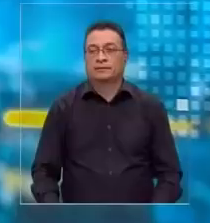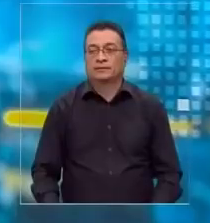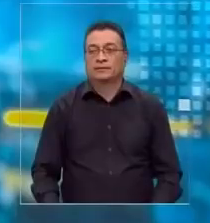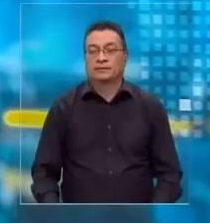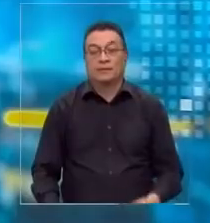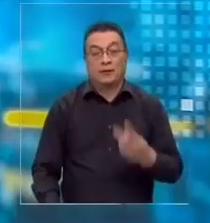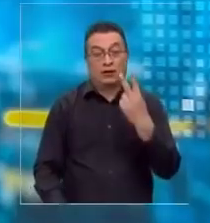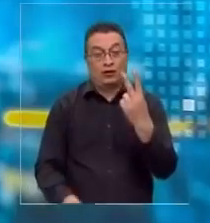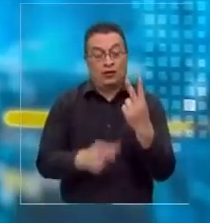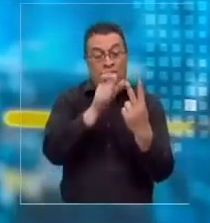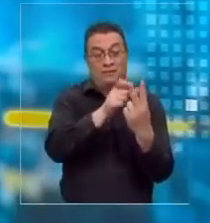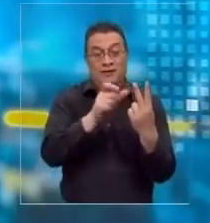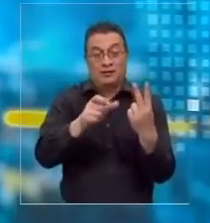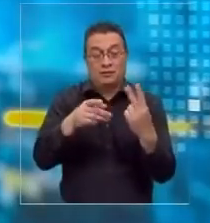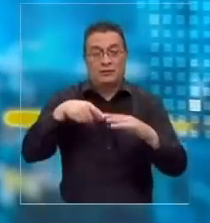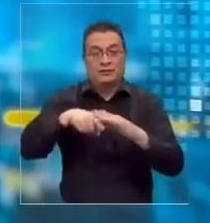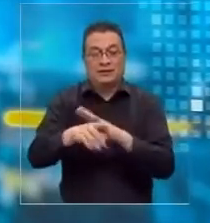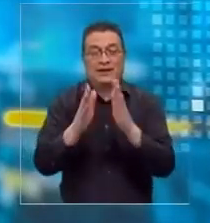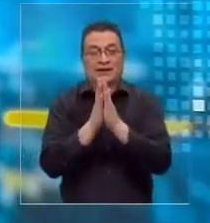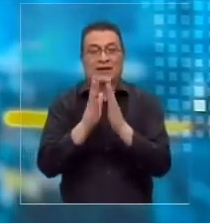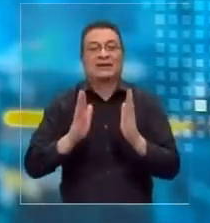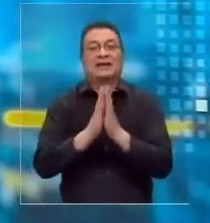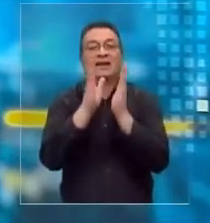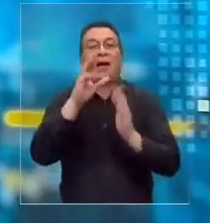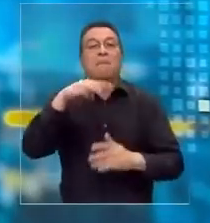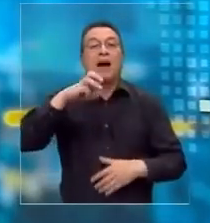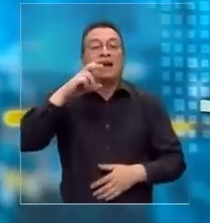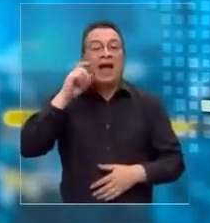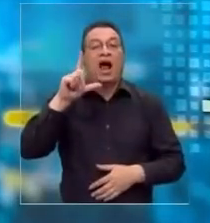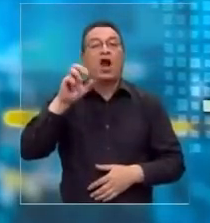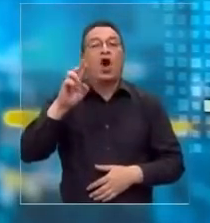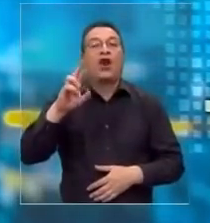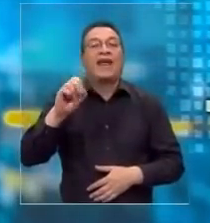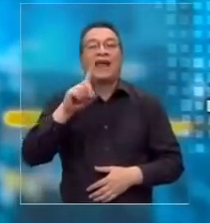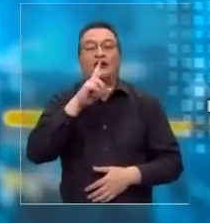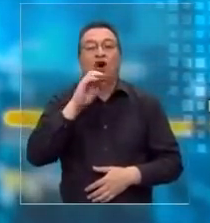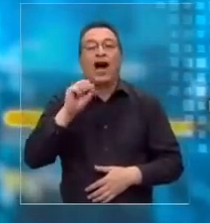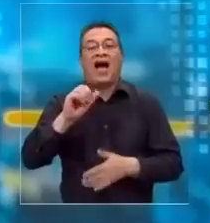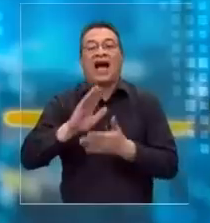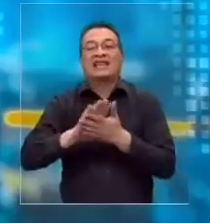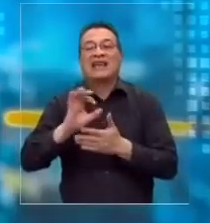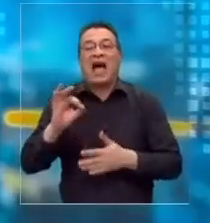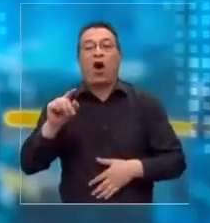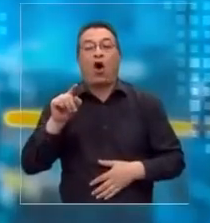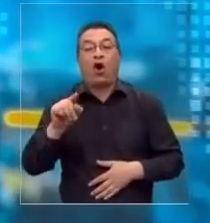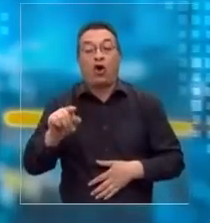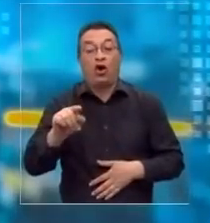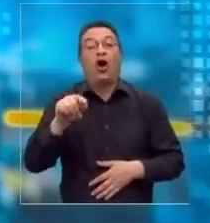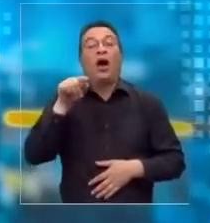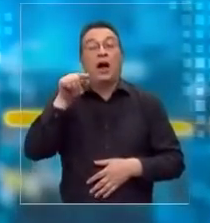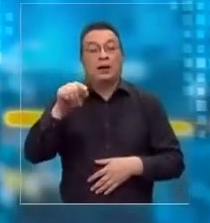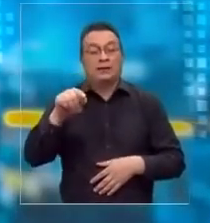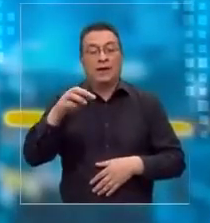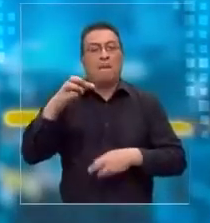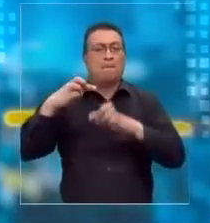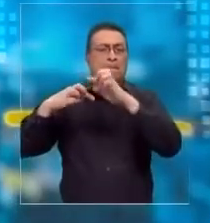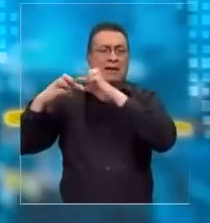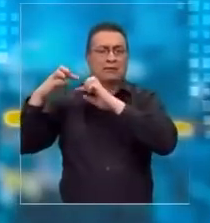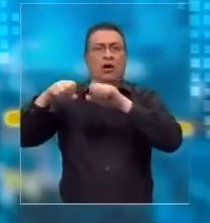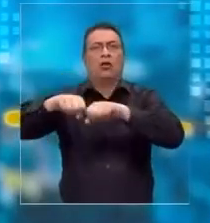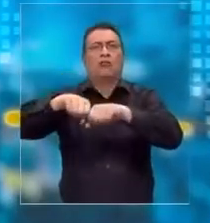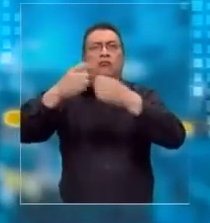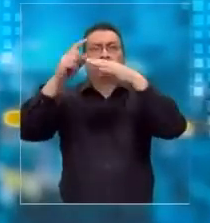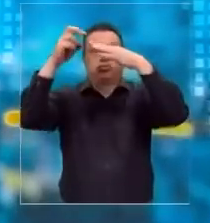Dos sujetos entraron a la iglesia Santa María de Loreto de Achao, declarada Patrimonio de la Humanidad. Destruyeron el